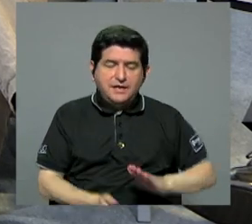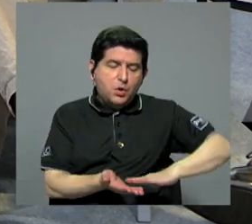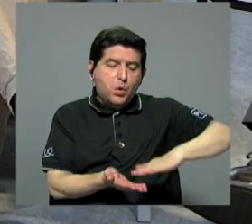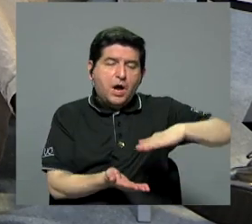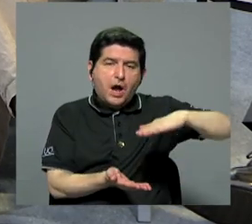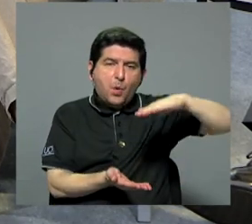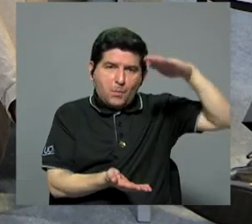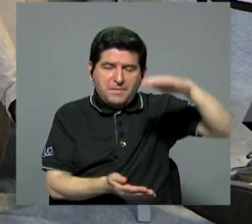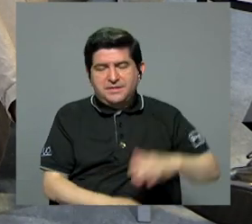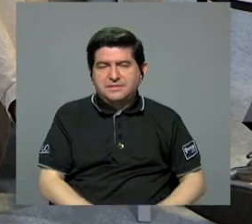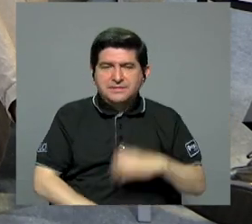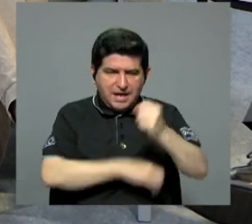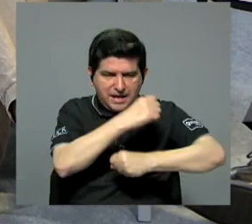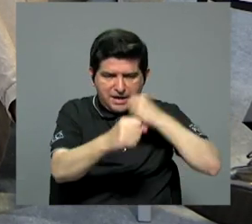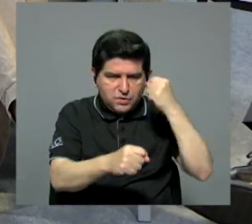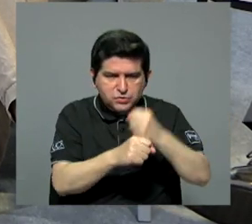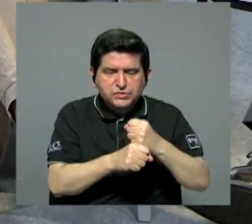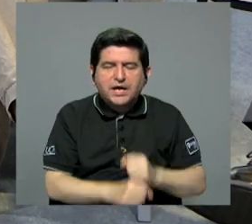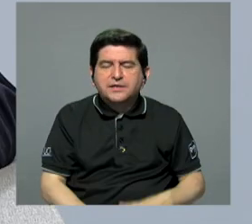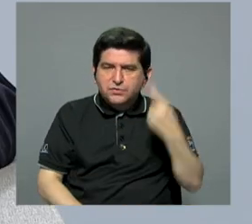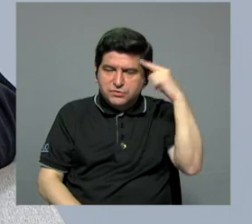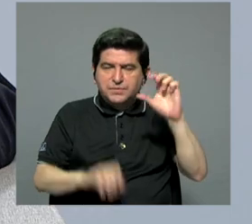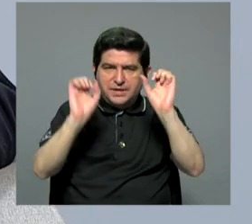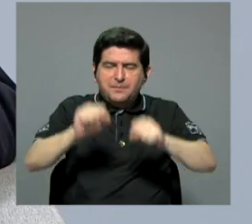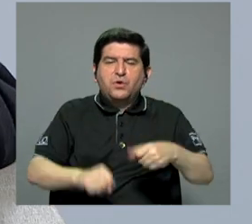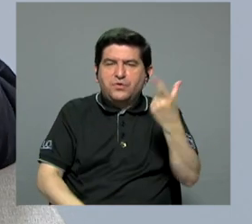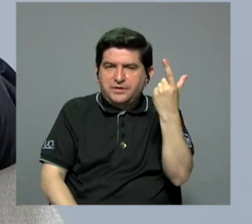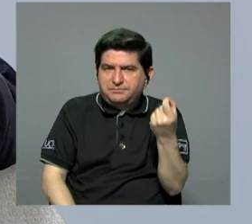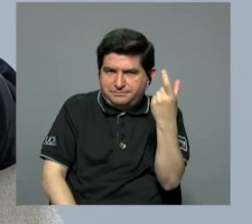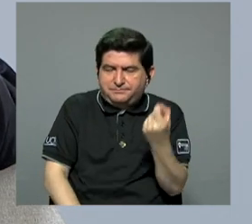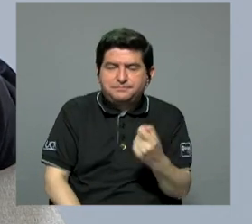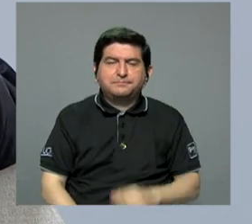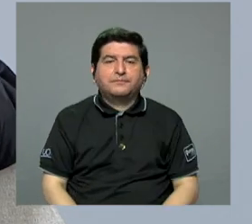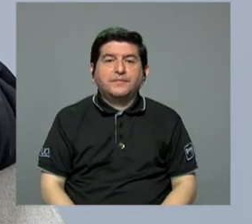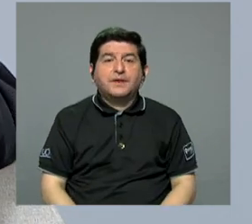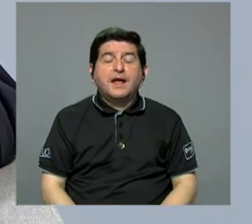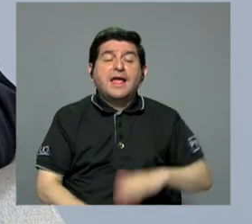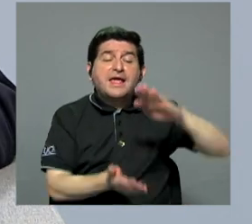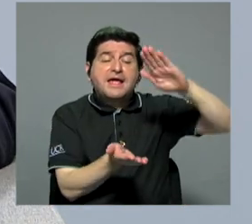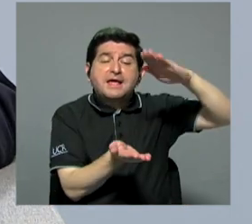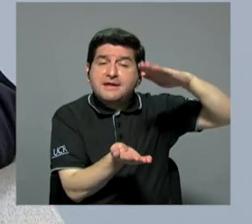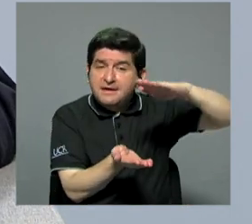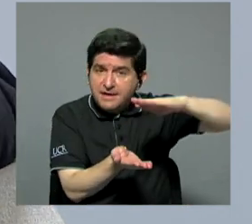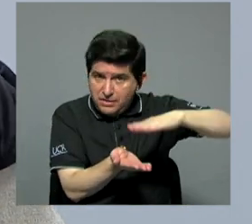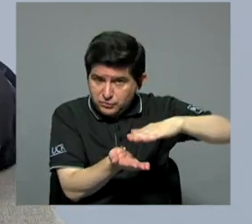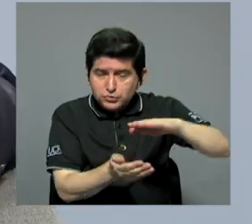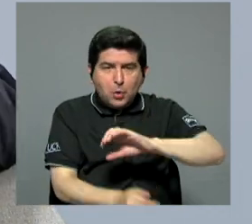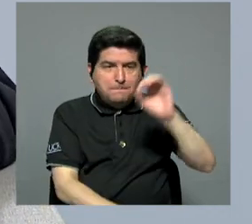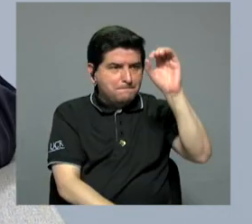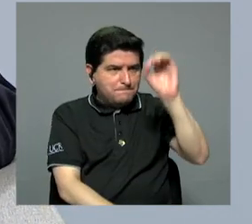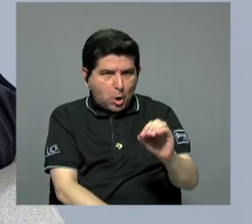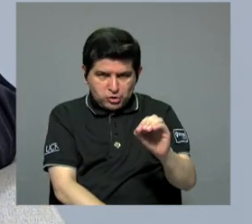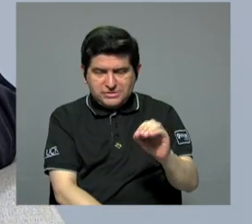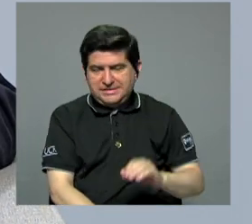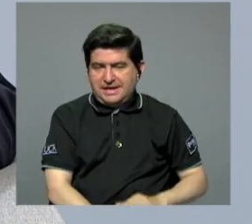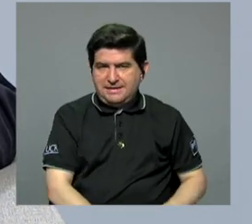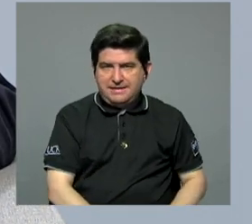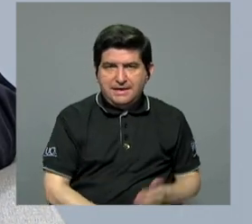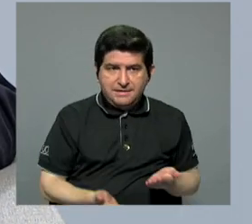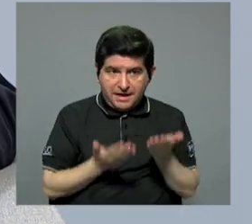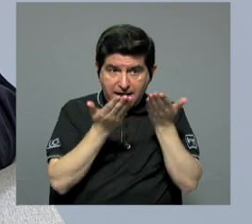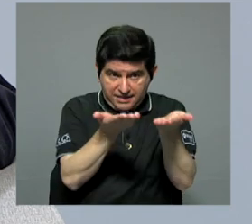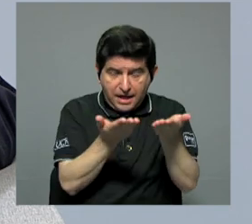aumento en la edad de retiro. Lo que viene siendo la reducción en el porcentaje que se da,